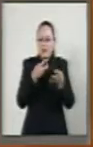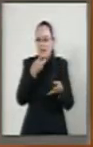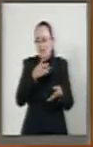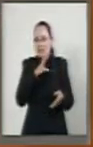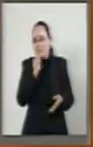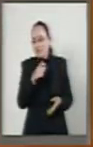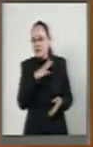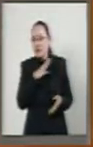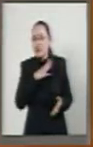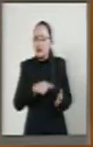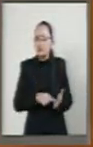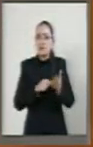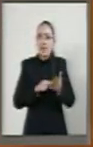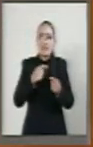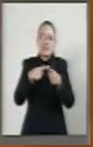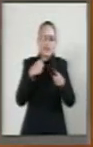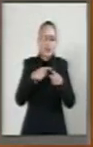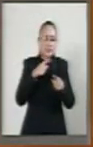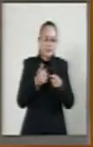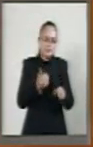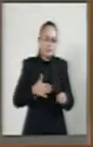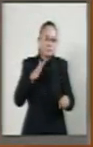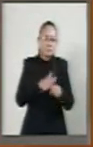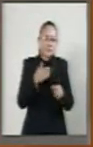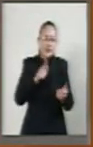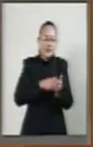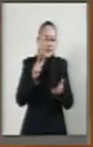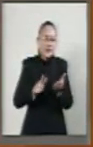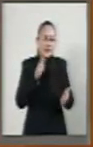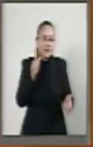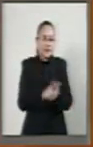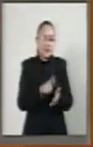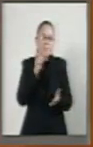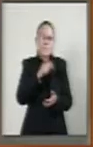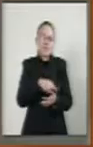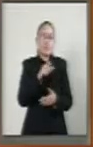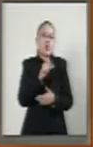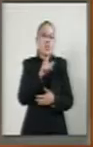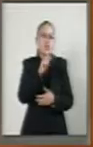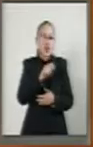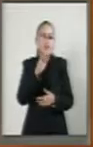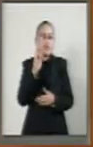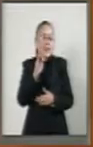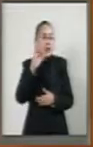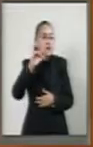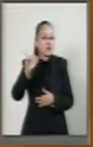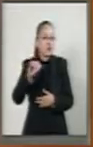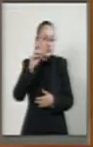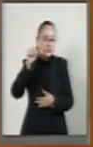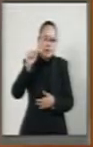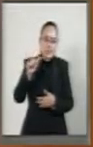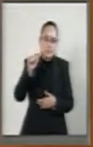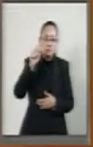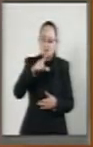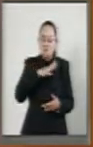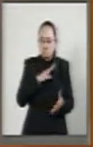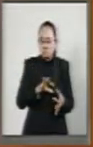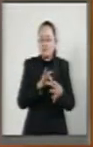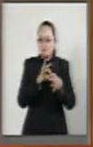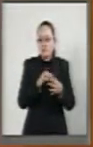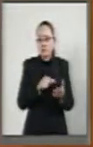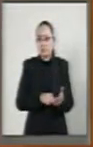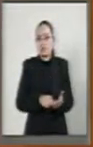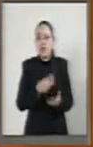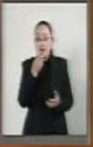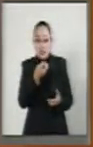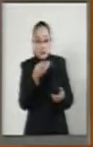resoluciones administrativas definitivas que establece la Ley Orgánica del Tribunal Federal de Justicia Administrativa. En